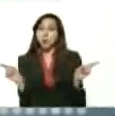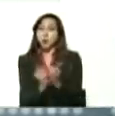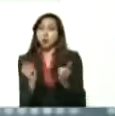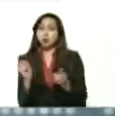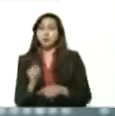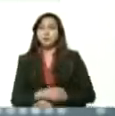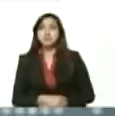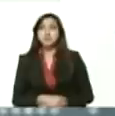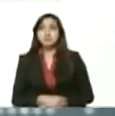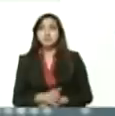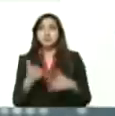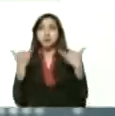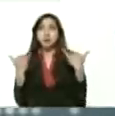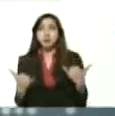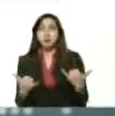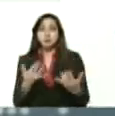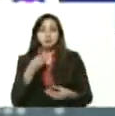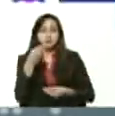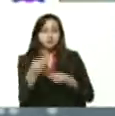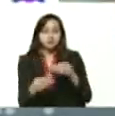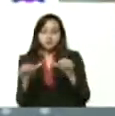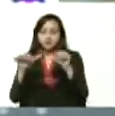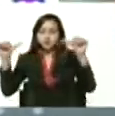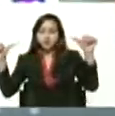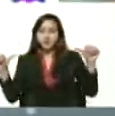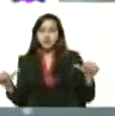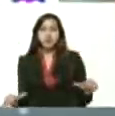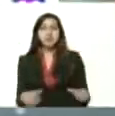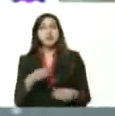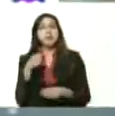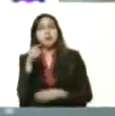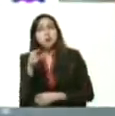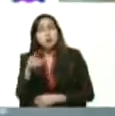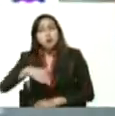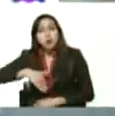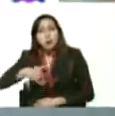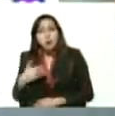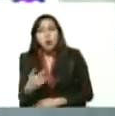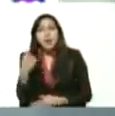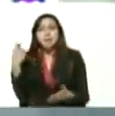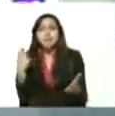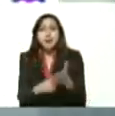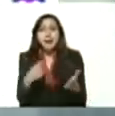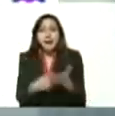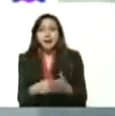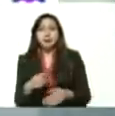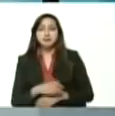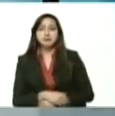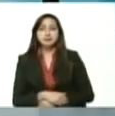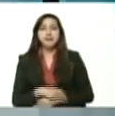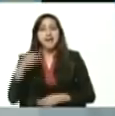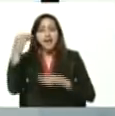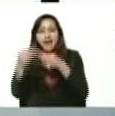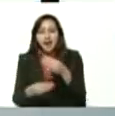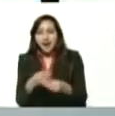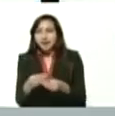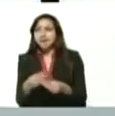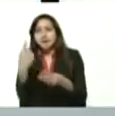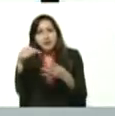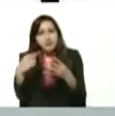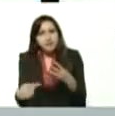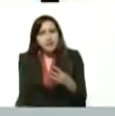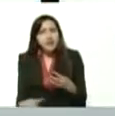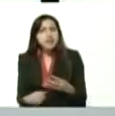ahora se ha creado este sistema para que usted pueda pagar, hacer sus transacciones